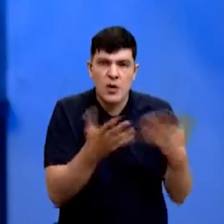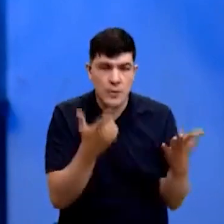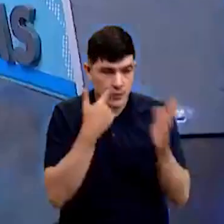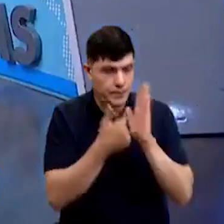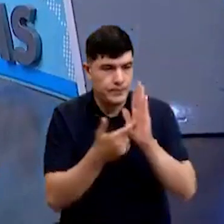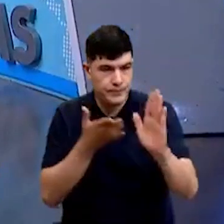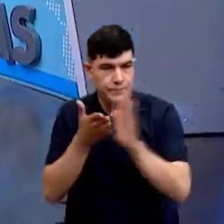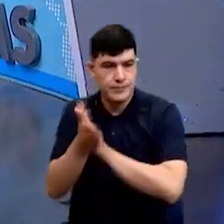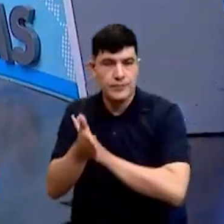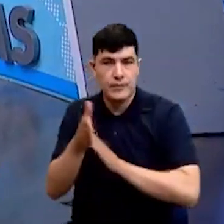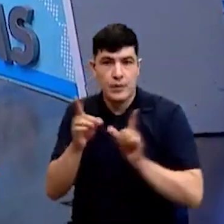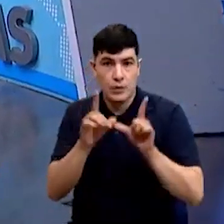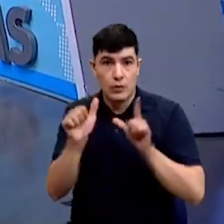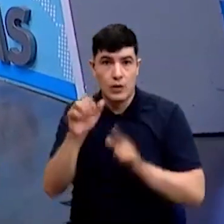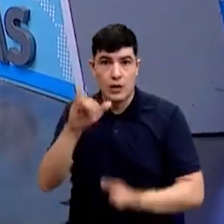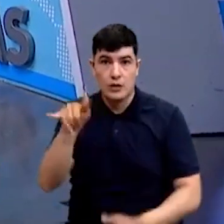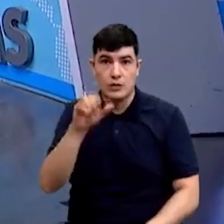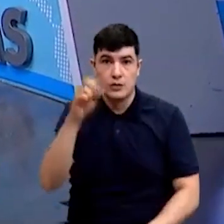buenas tardes.